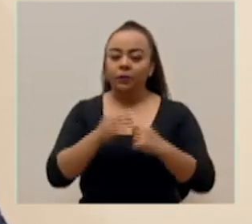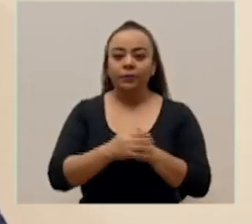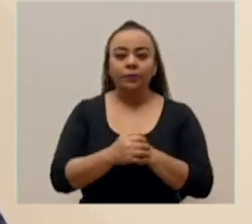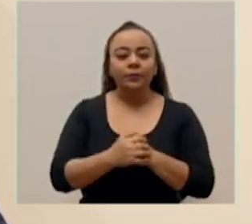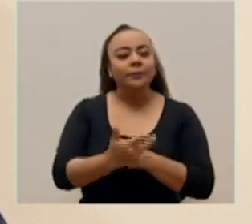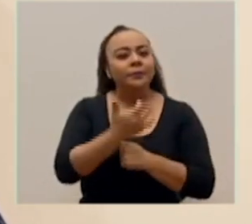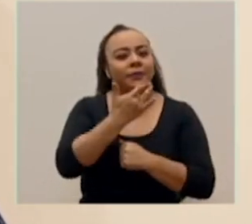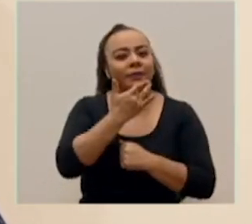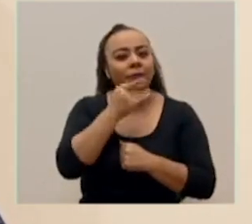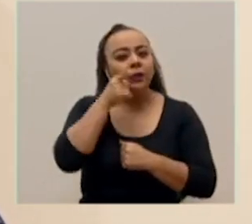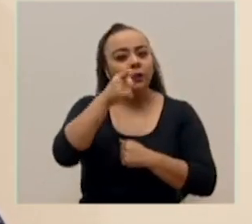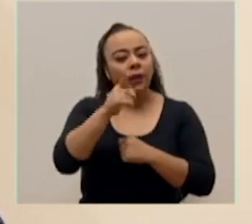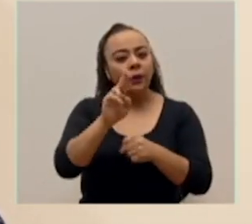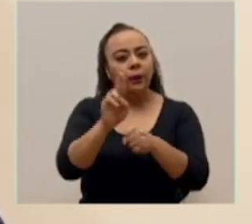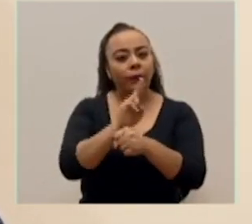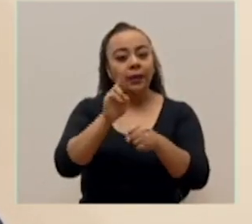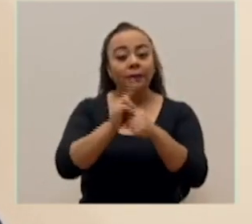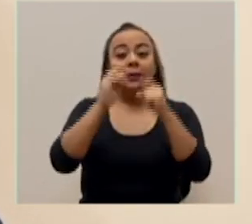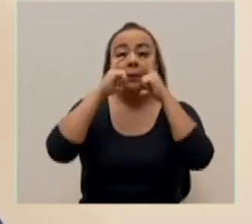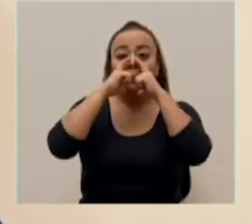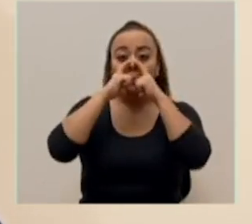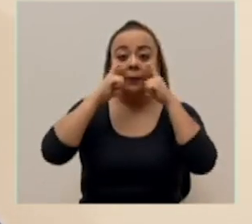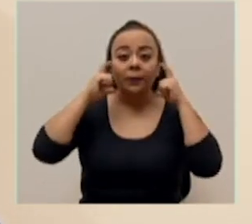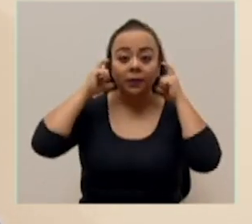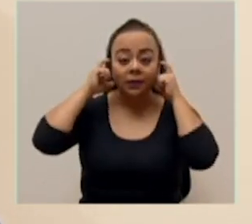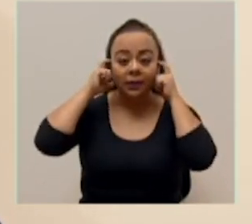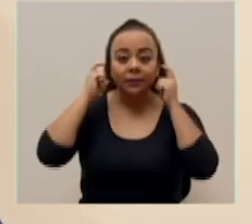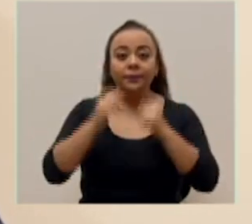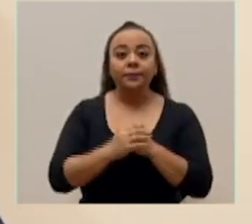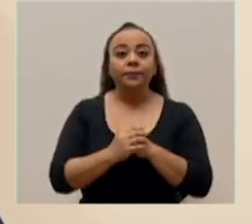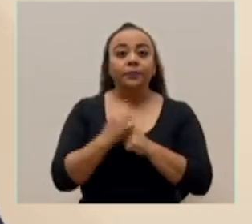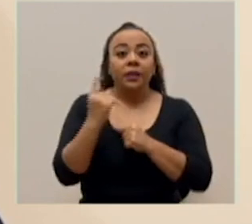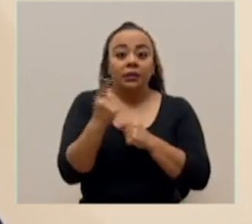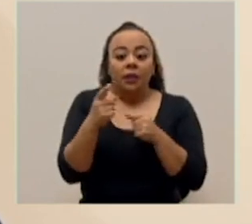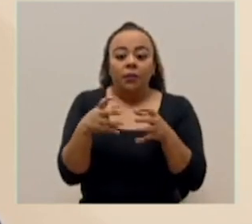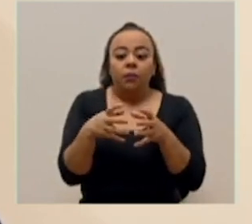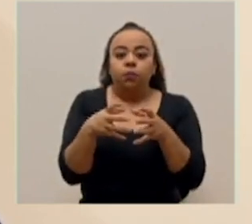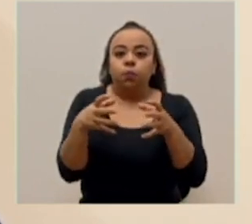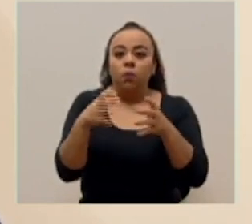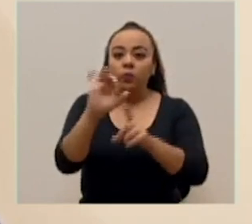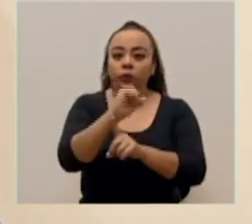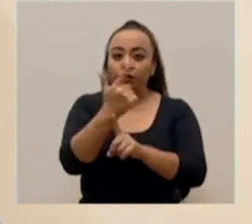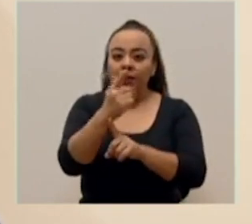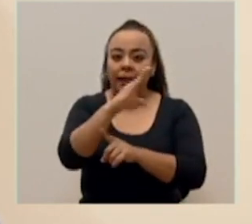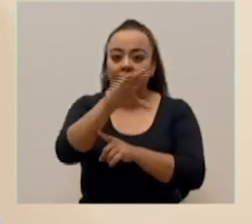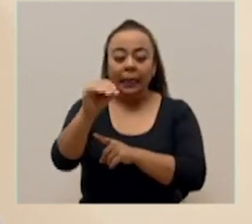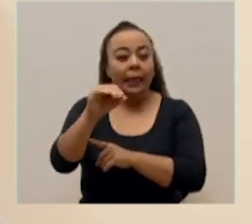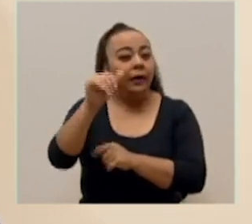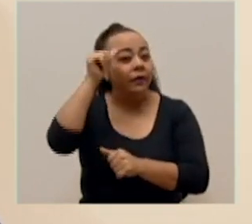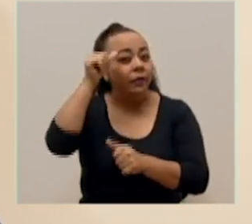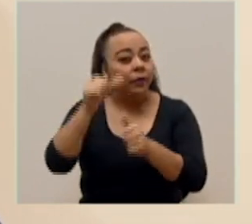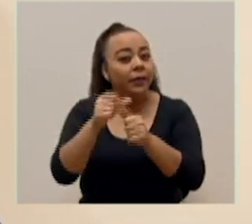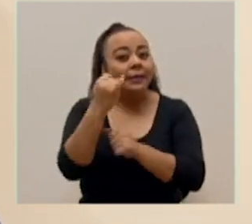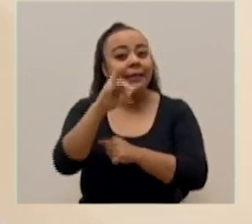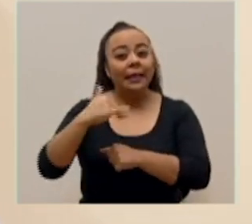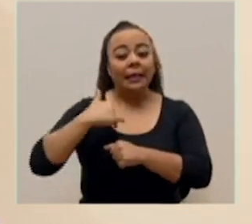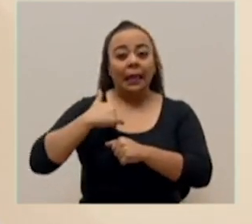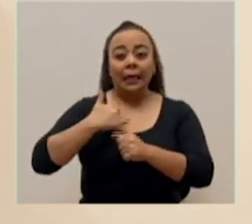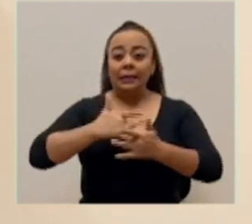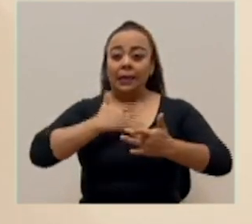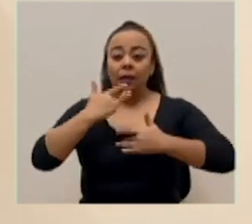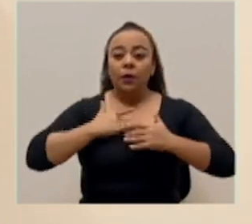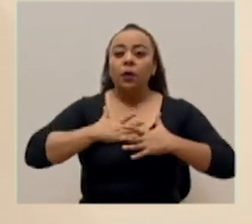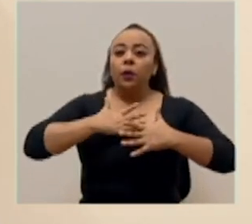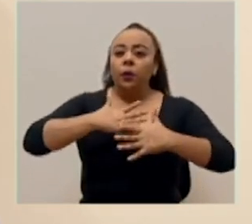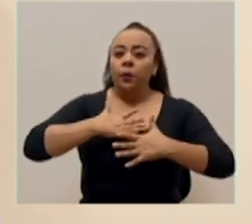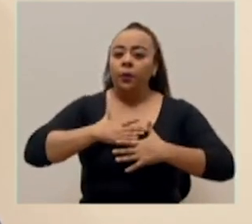preferiblemente utilizar la mascarilla, mantener las burbujas sociales, y recuerda que si tiene síntomas respiratorios,